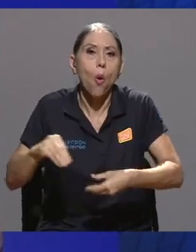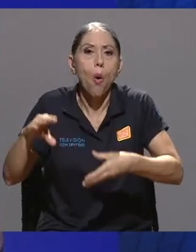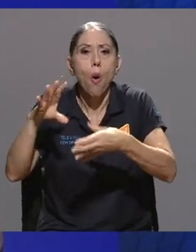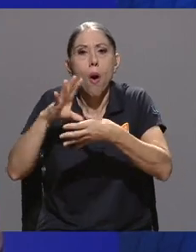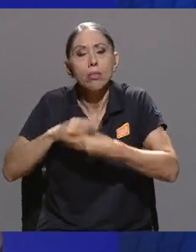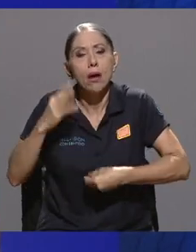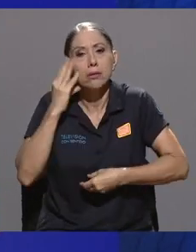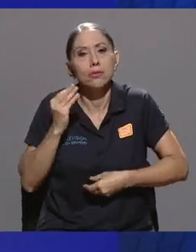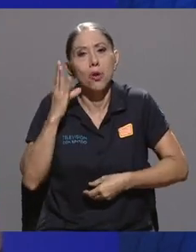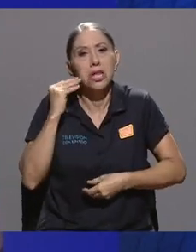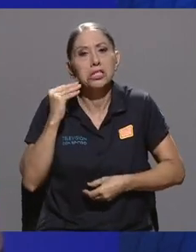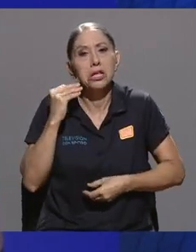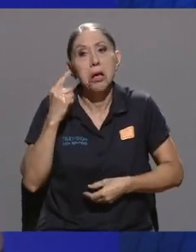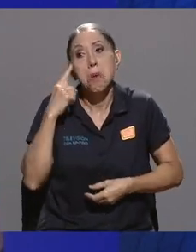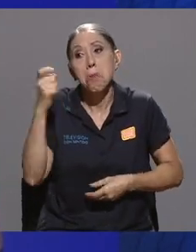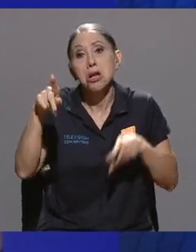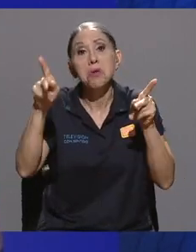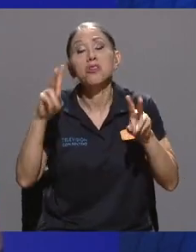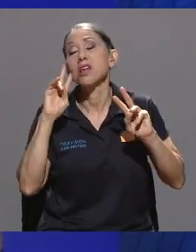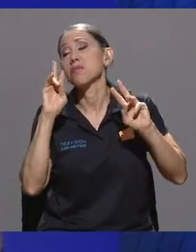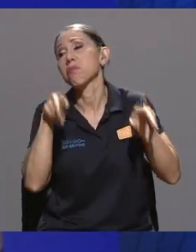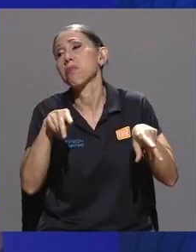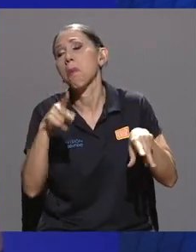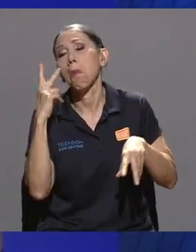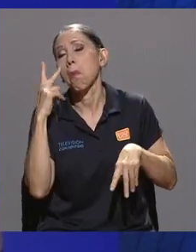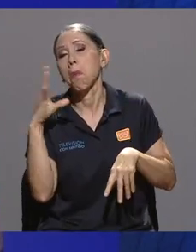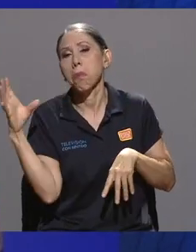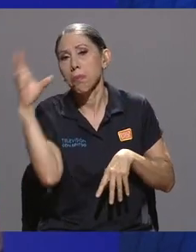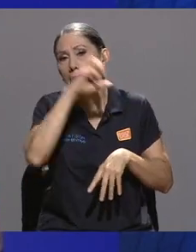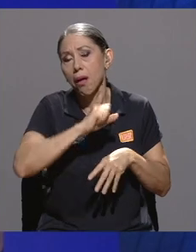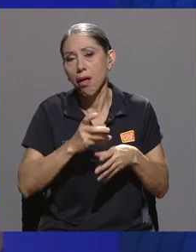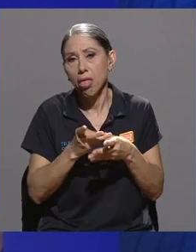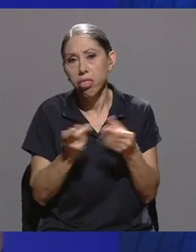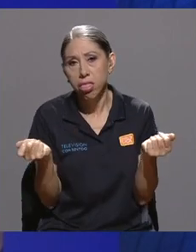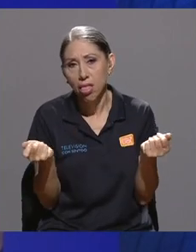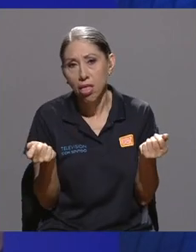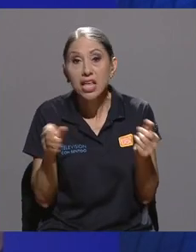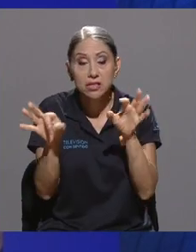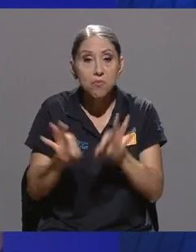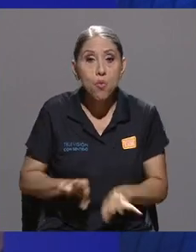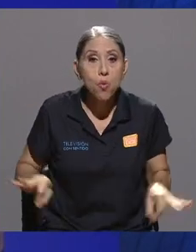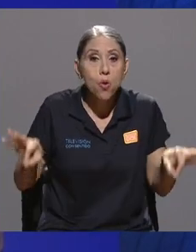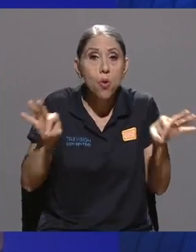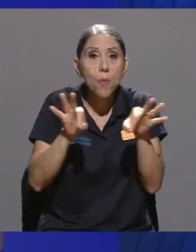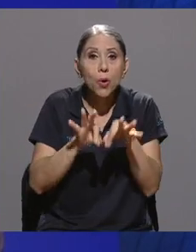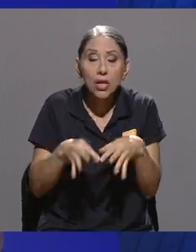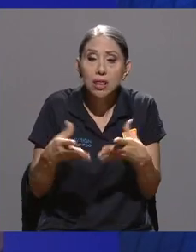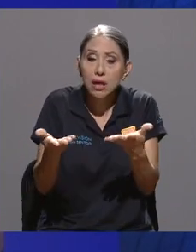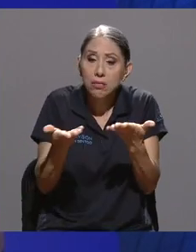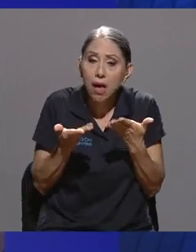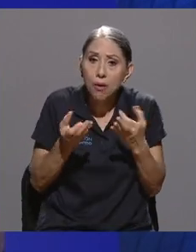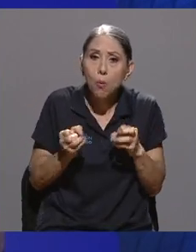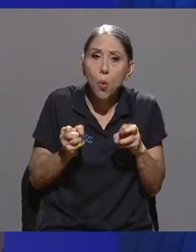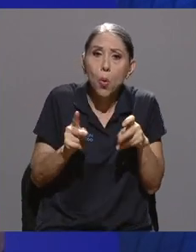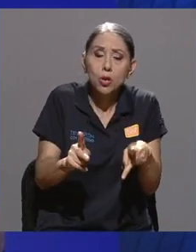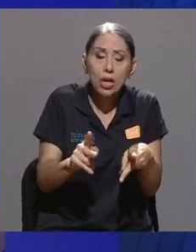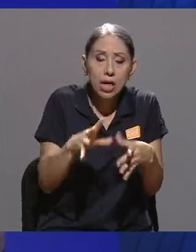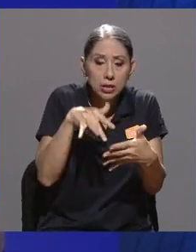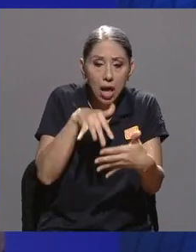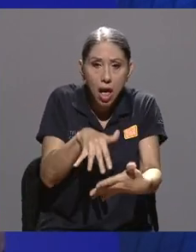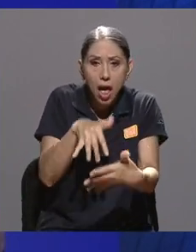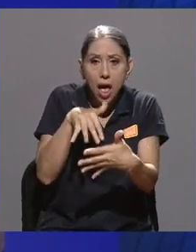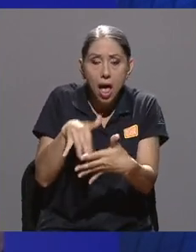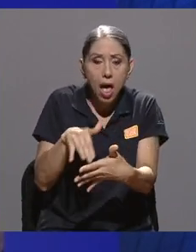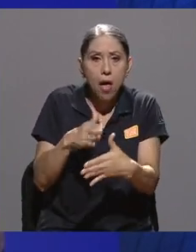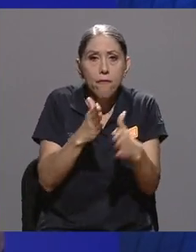invisibilizadas. Entonces, consideramos que es muy importante que se nos den espacios de formación, de desarrollo e incluso